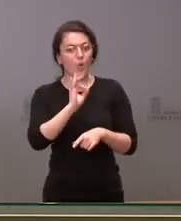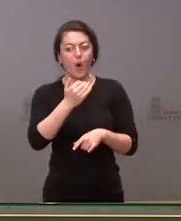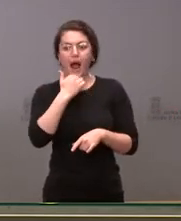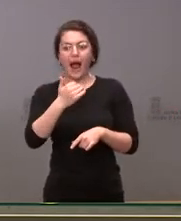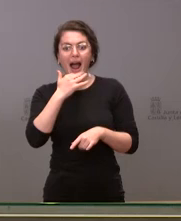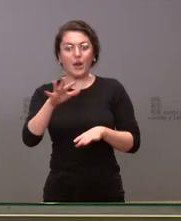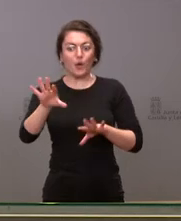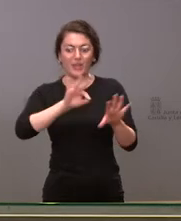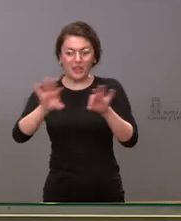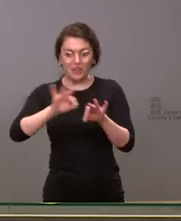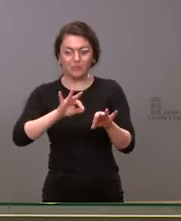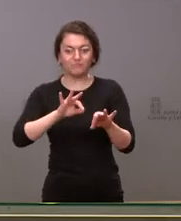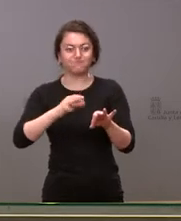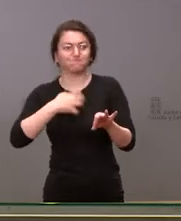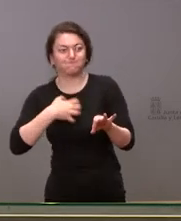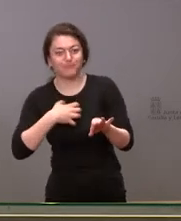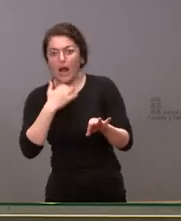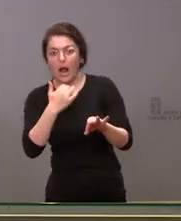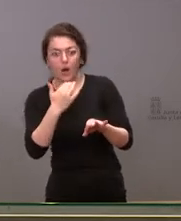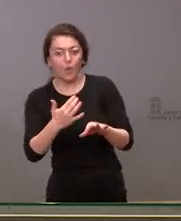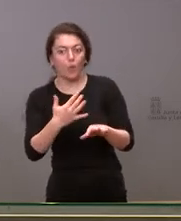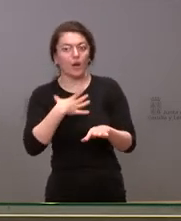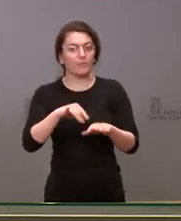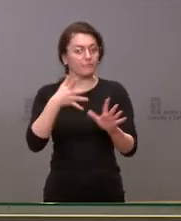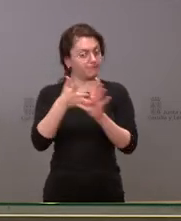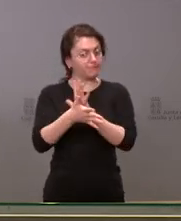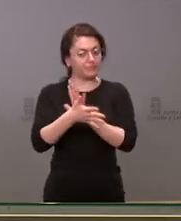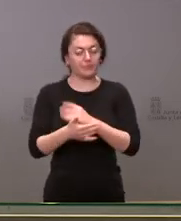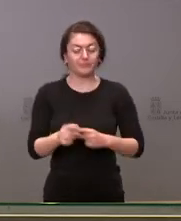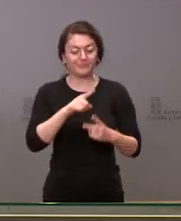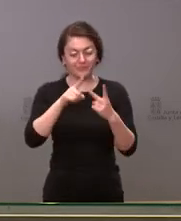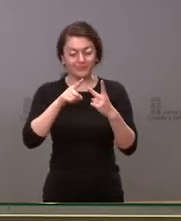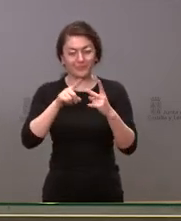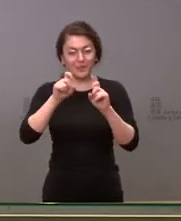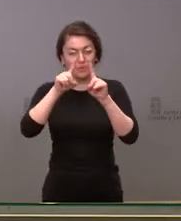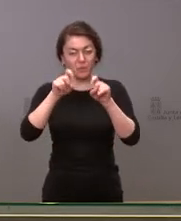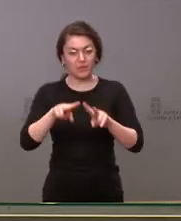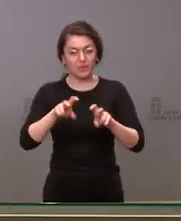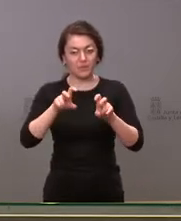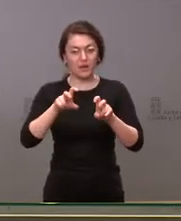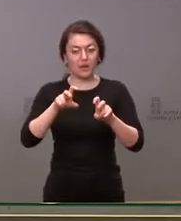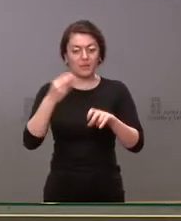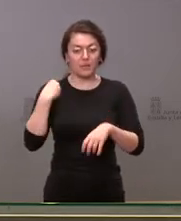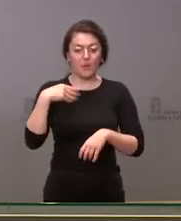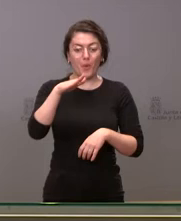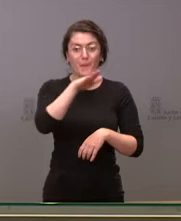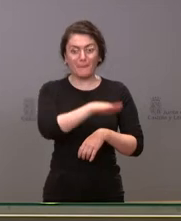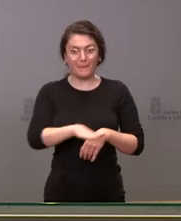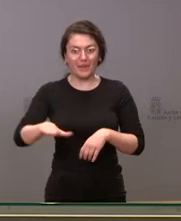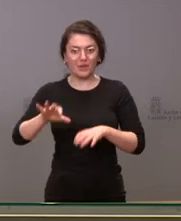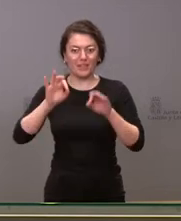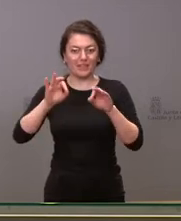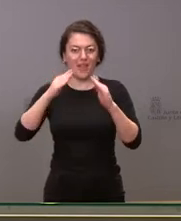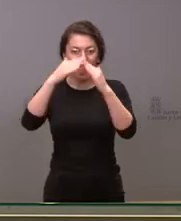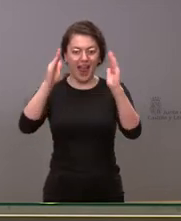que se ha querido tomar y no se ha podido. No sé si nos lo puede detallar. Y luego me gustaría sobre el acogimiento de estos menores del orfanato